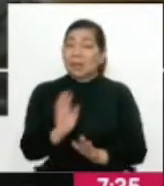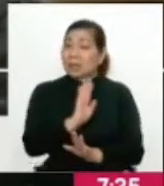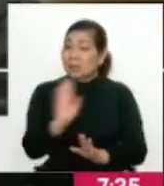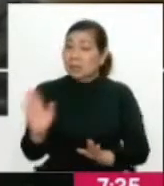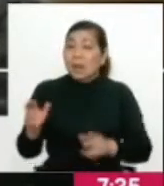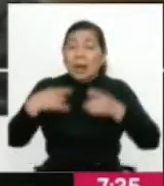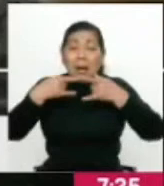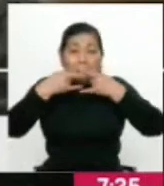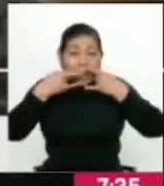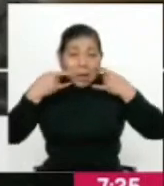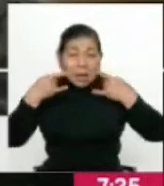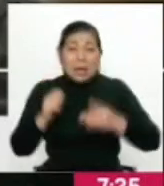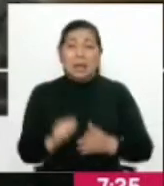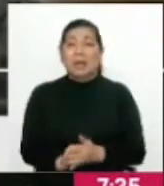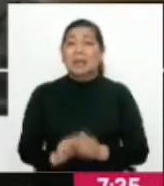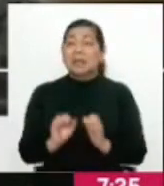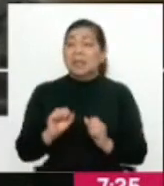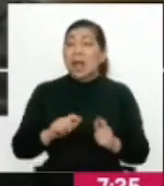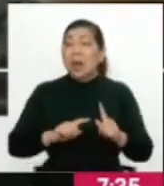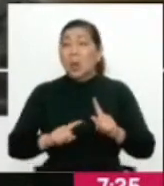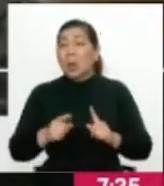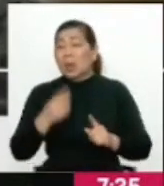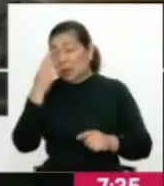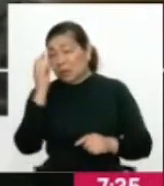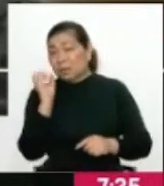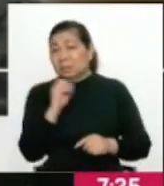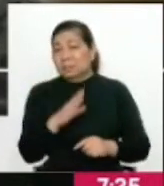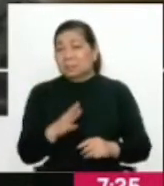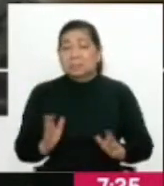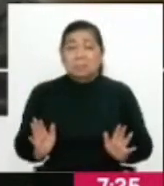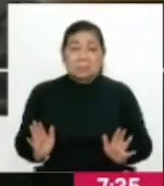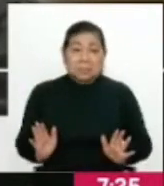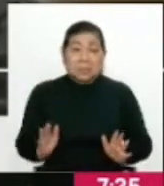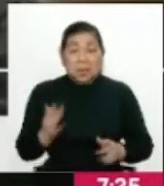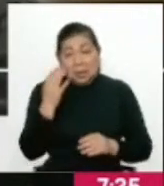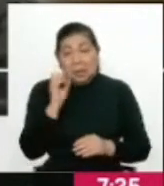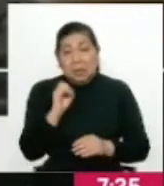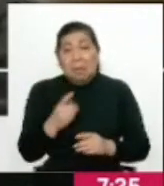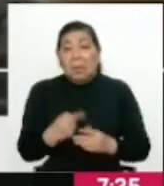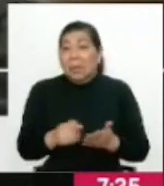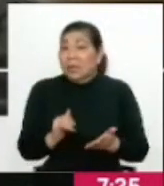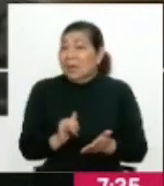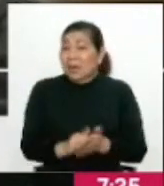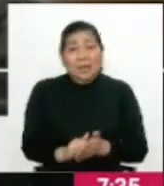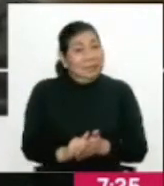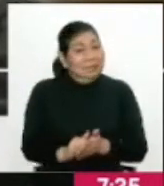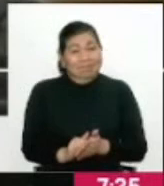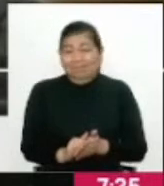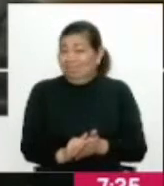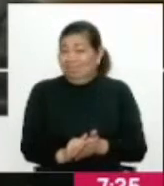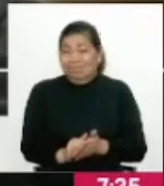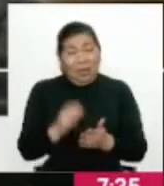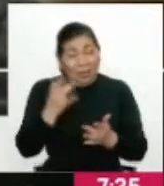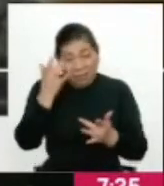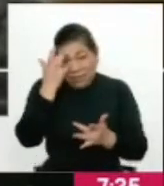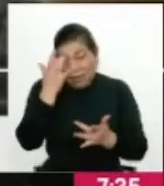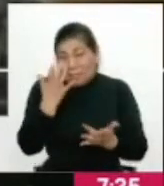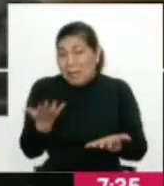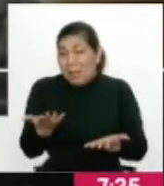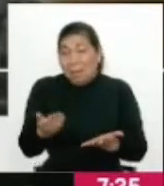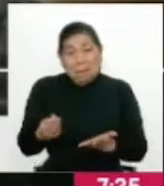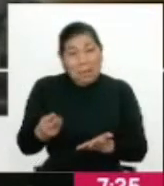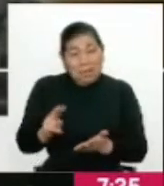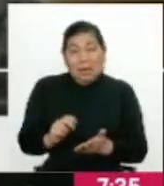chaulas, mascarillas. Si hay algunos que no se han contagiado, que se contagien porque no van a llegar a una enfermedad